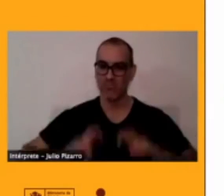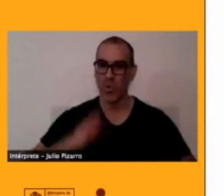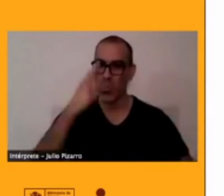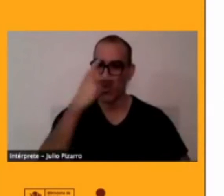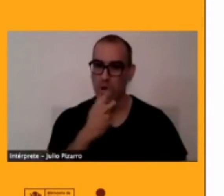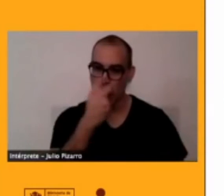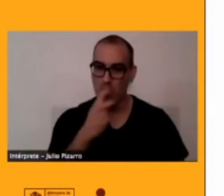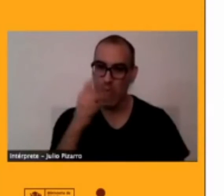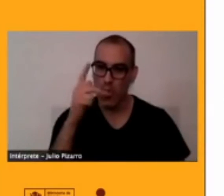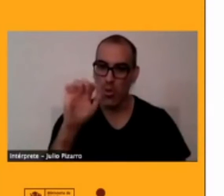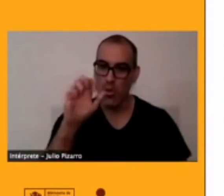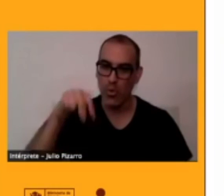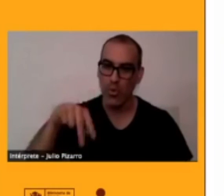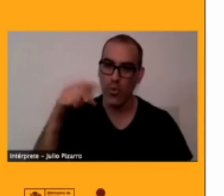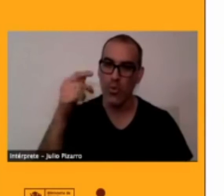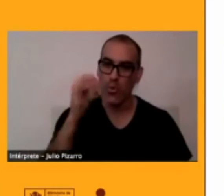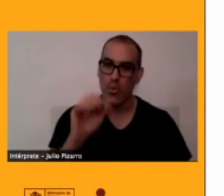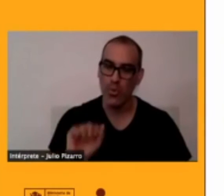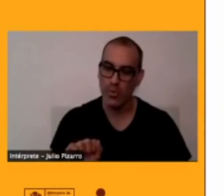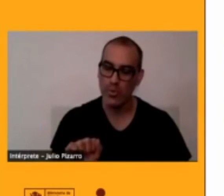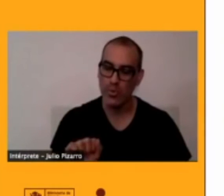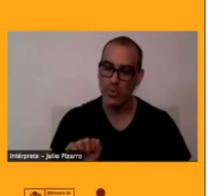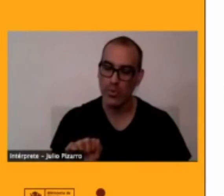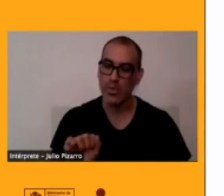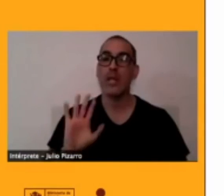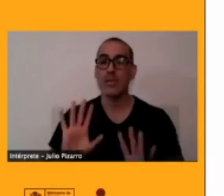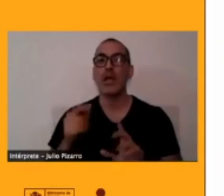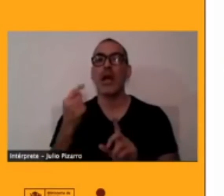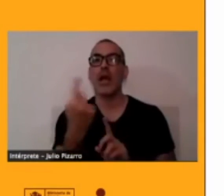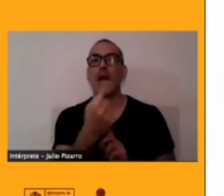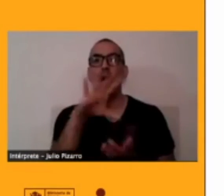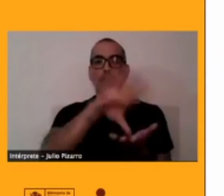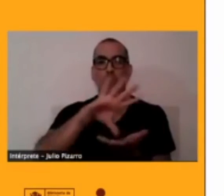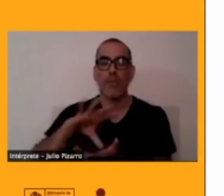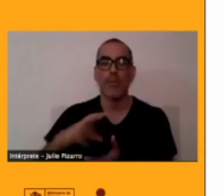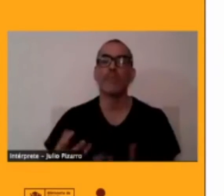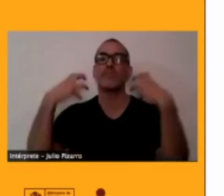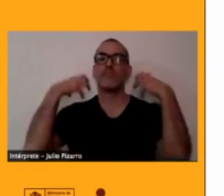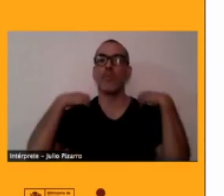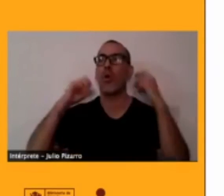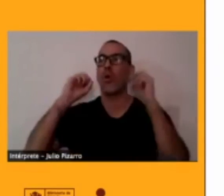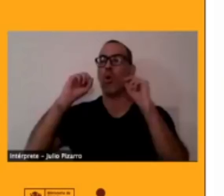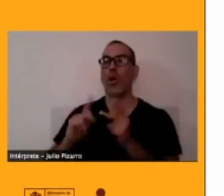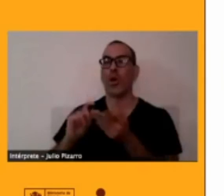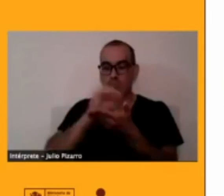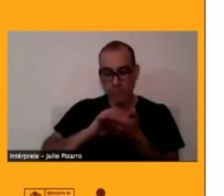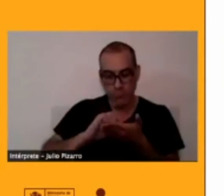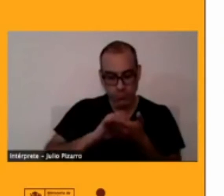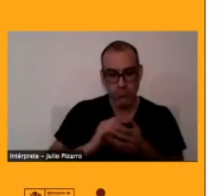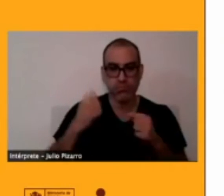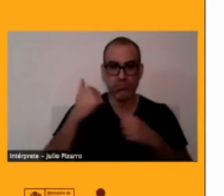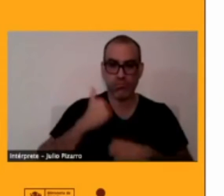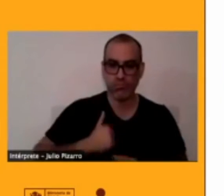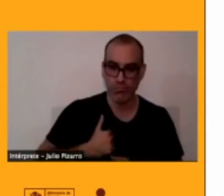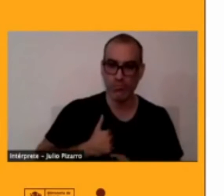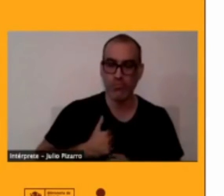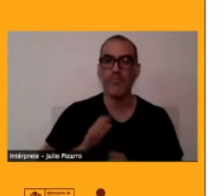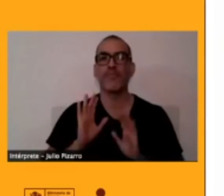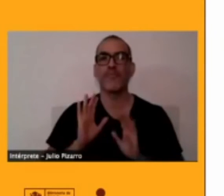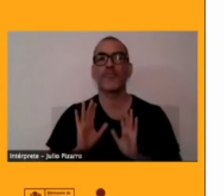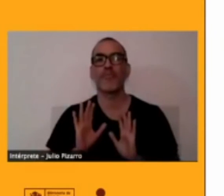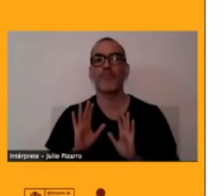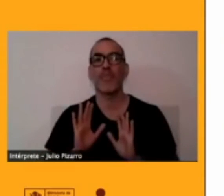Y cada cual tomó la tarea, pero en su momento el consejo o los representantes del lado argentino